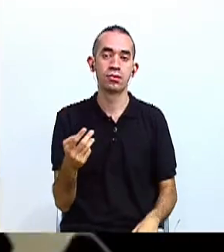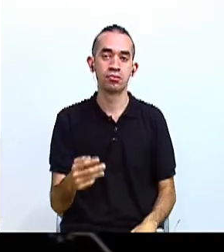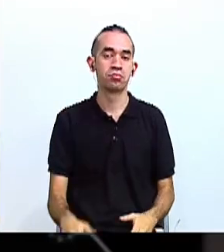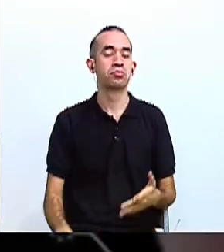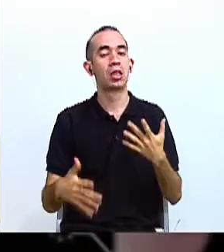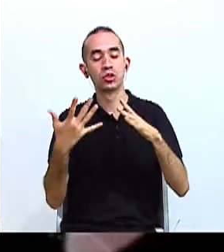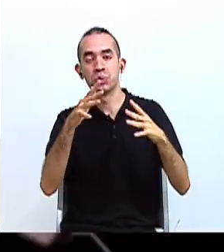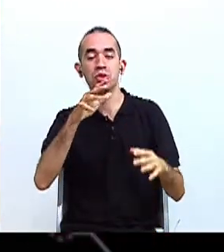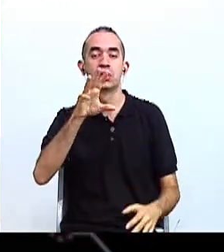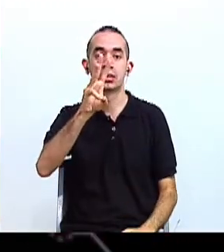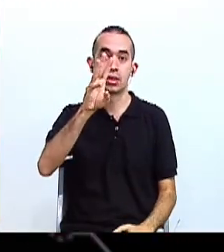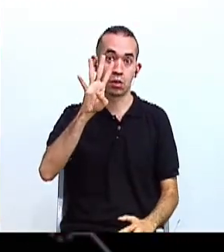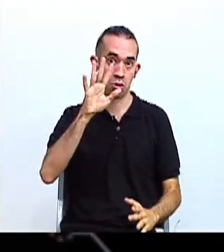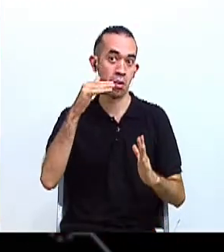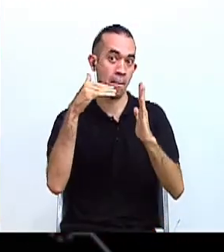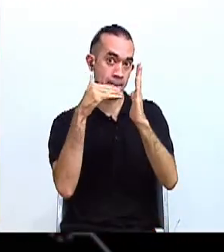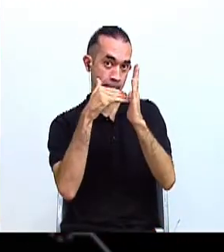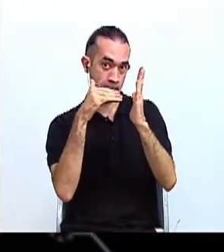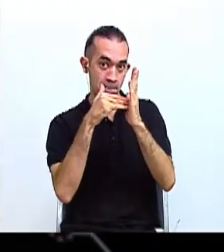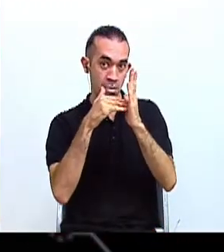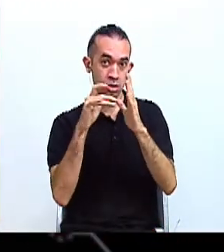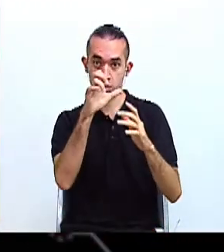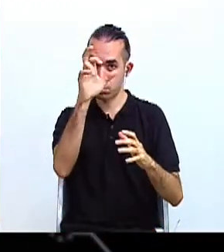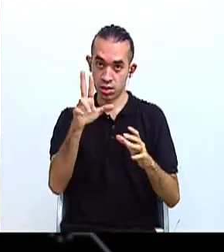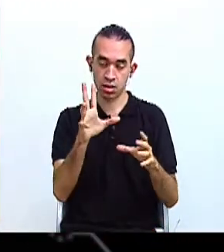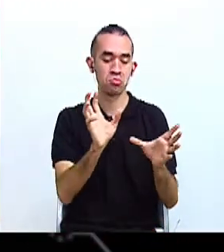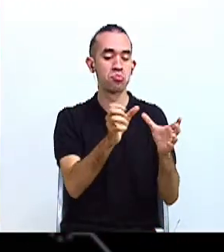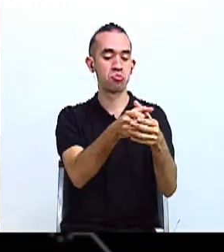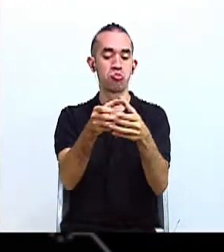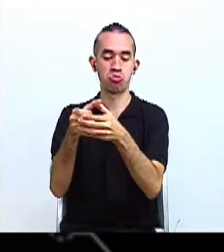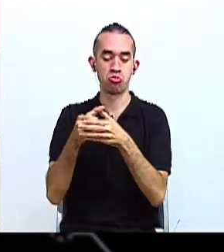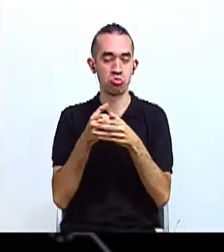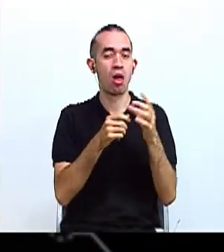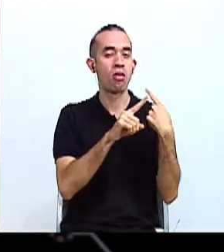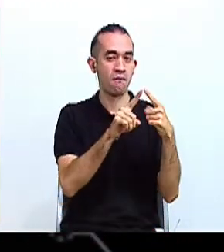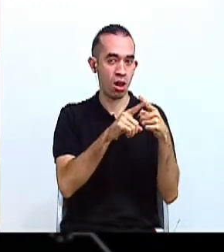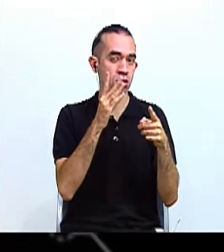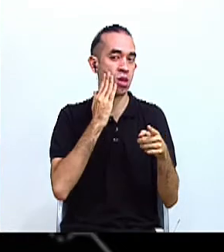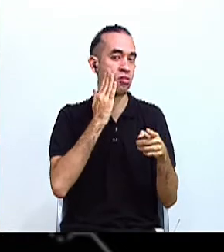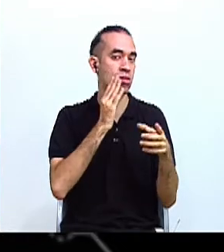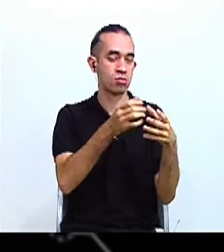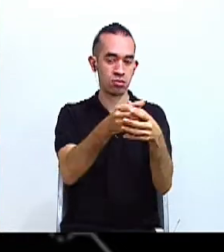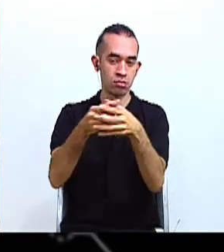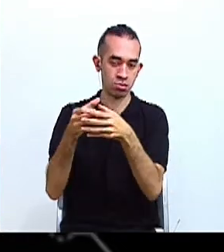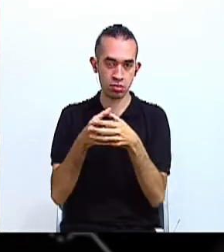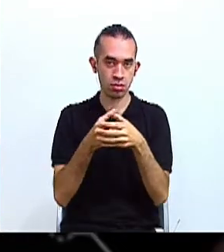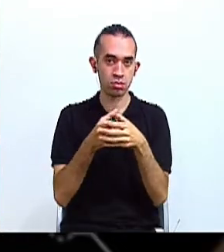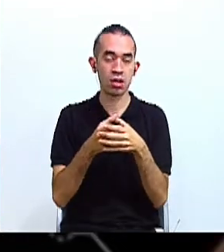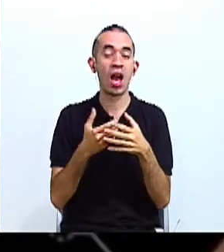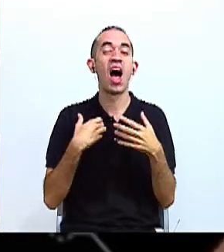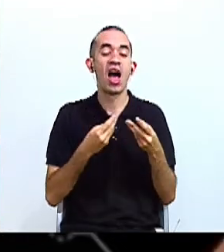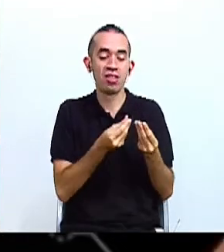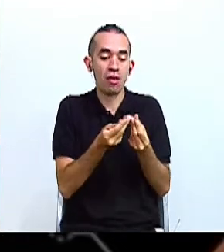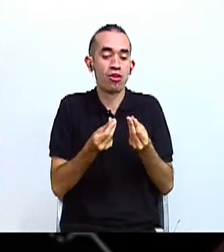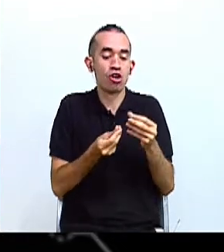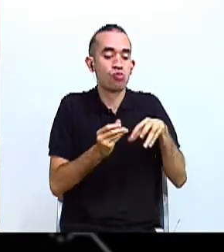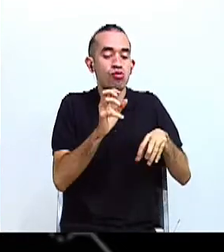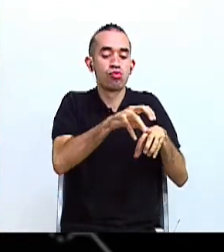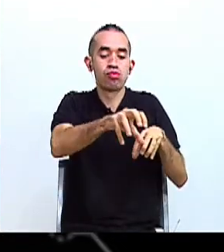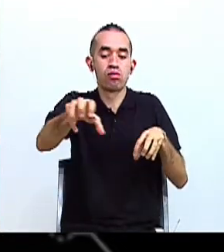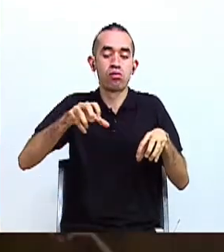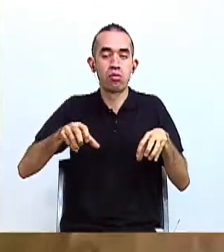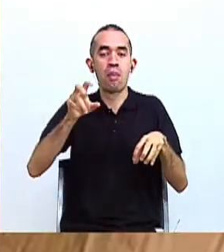costarricenses pertenecientes a ocho etnias diferentes. Viven en 24 territorios a lo largo de todo el país.